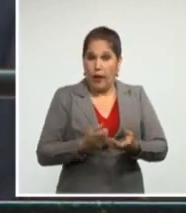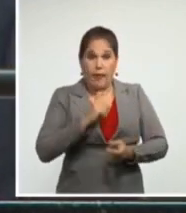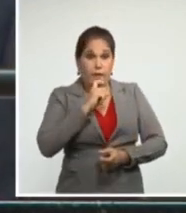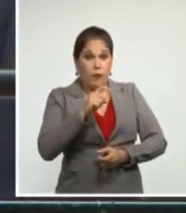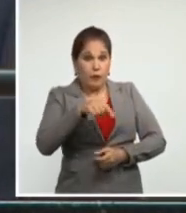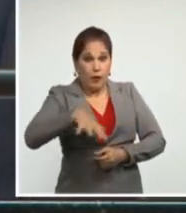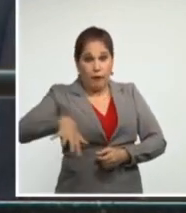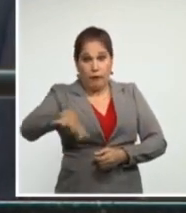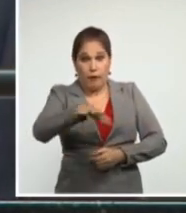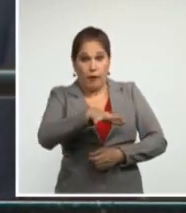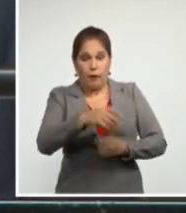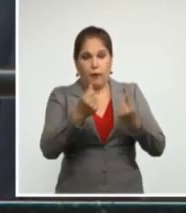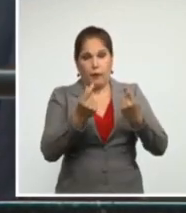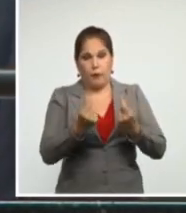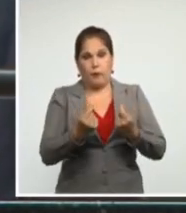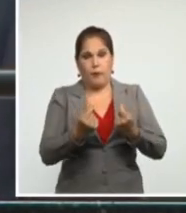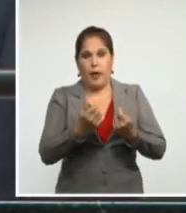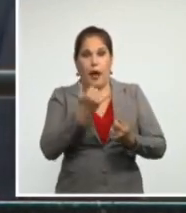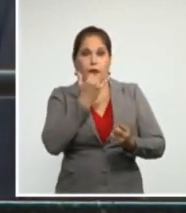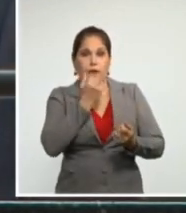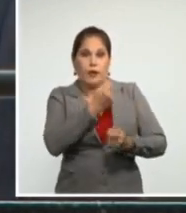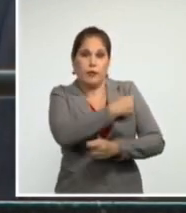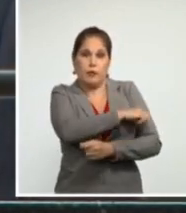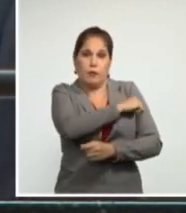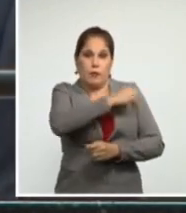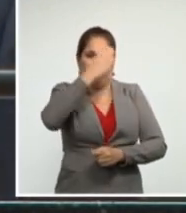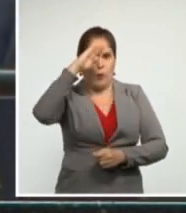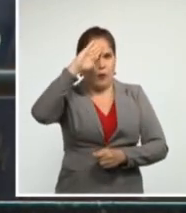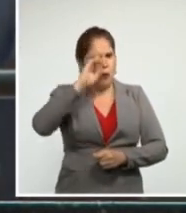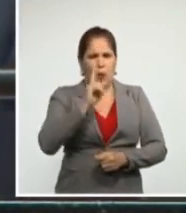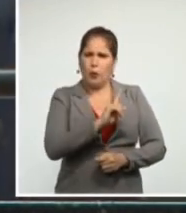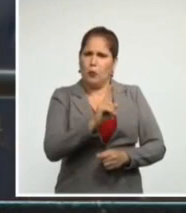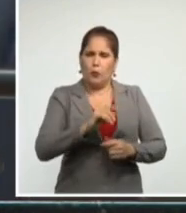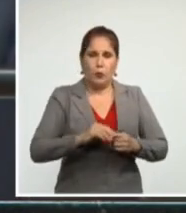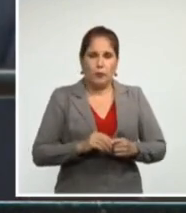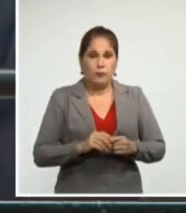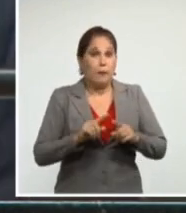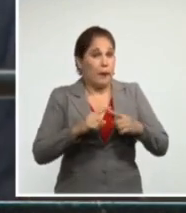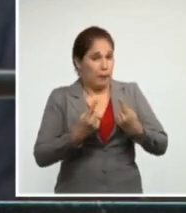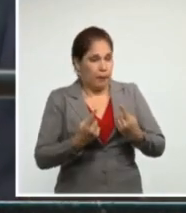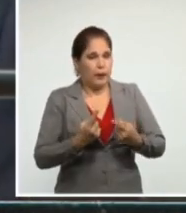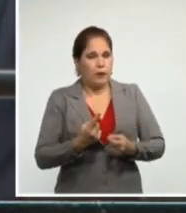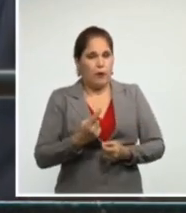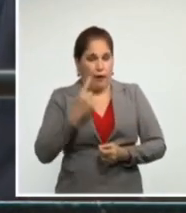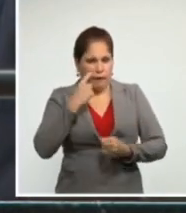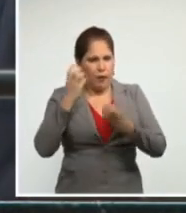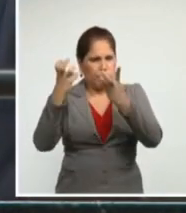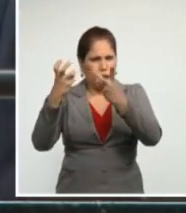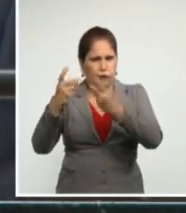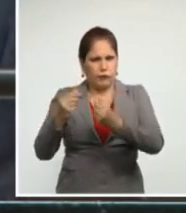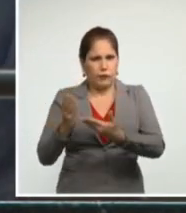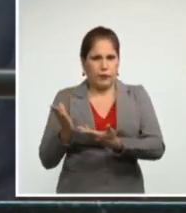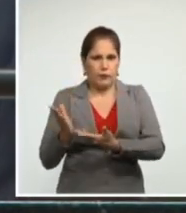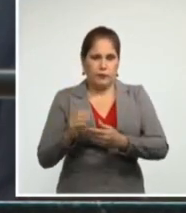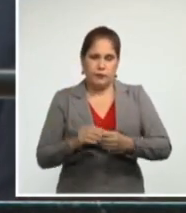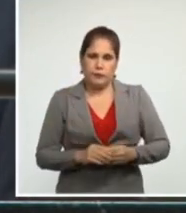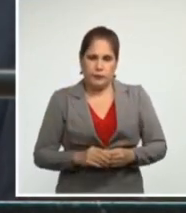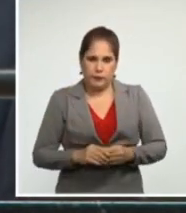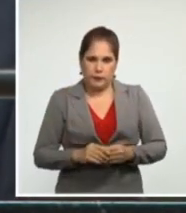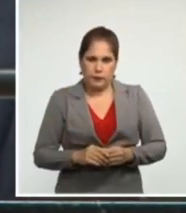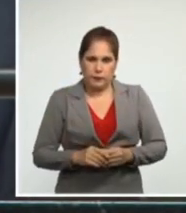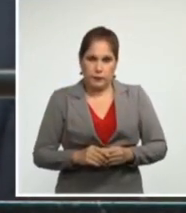de la economía nacional. Pero veamos los datos. Desde